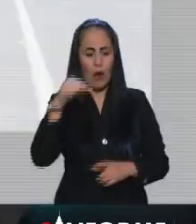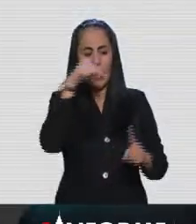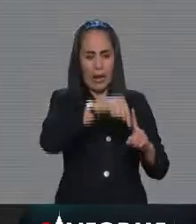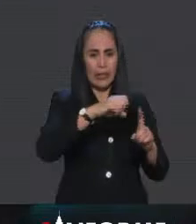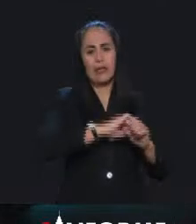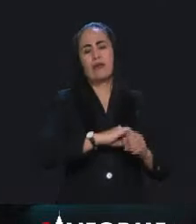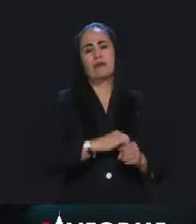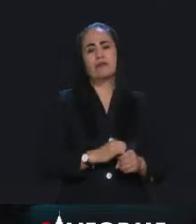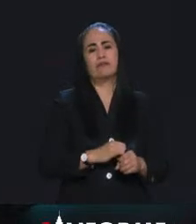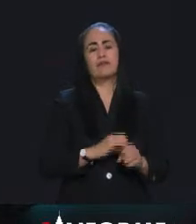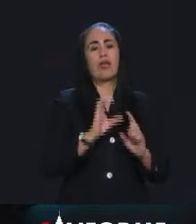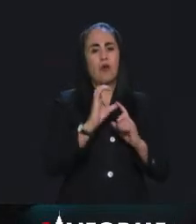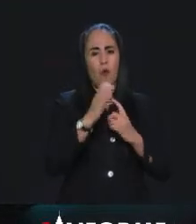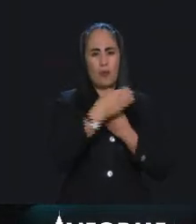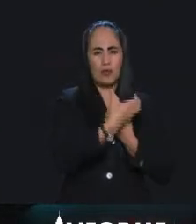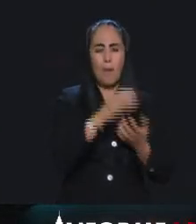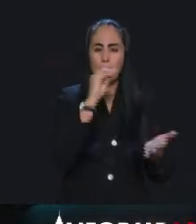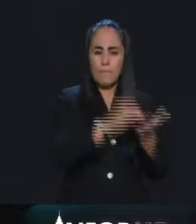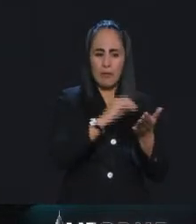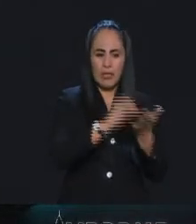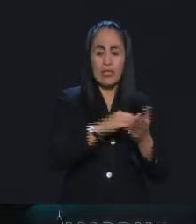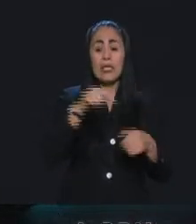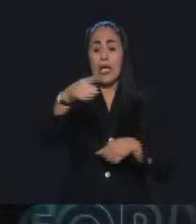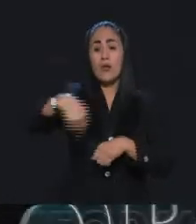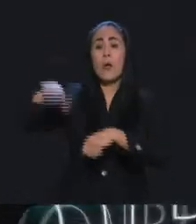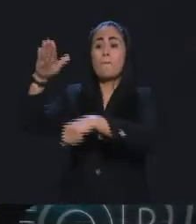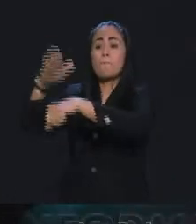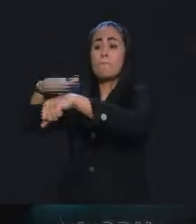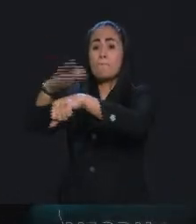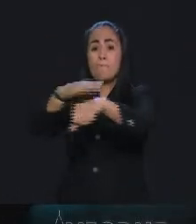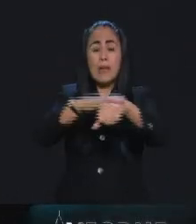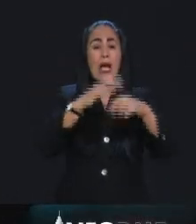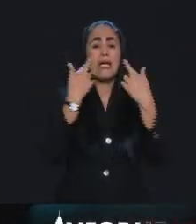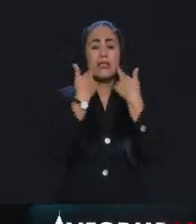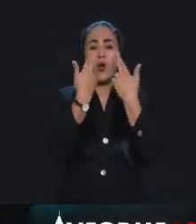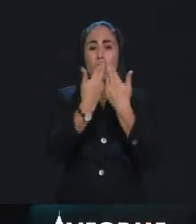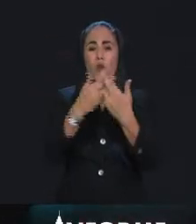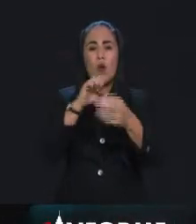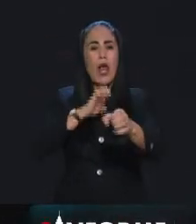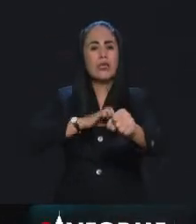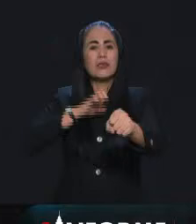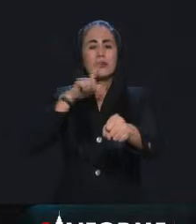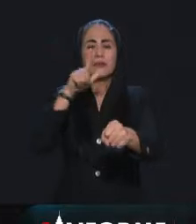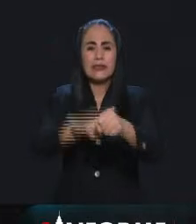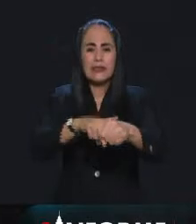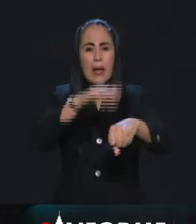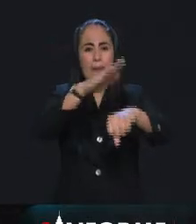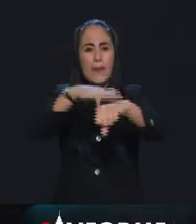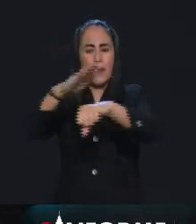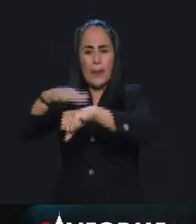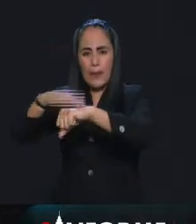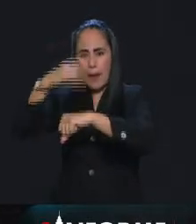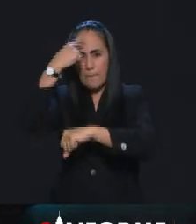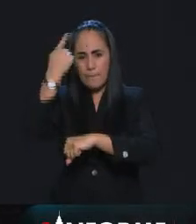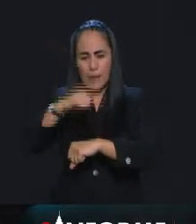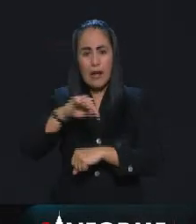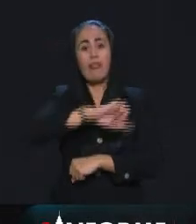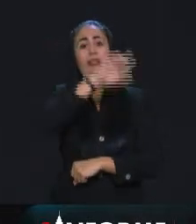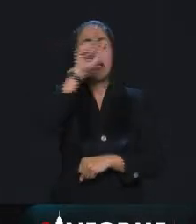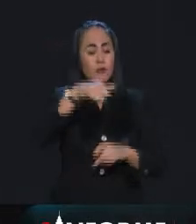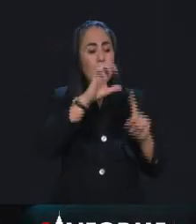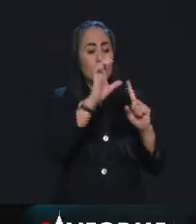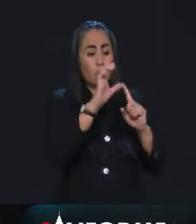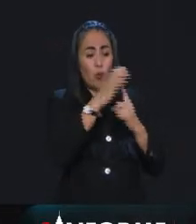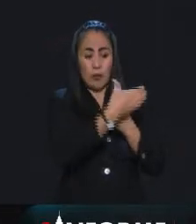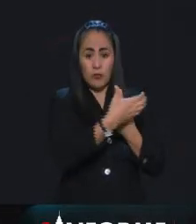convocar al Pleno del Senado a un periodo extraordinario para que se aprobara eventualmente una comisión